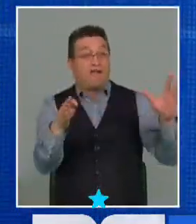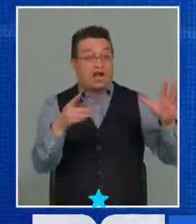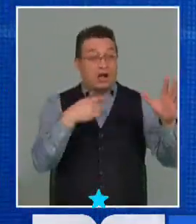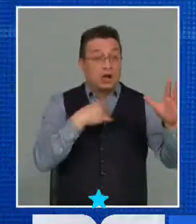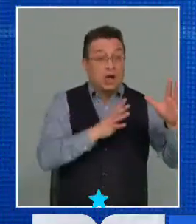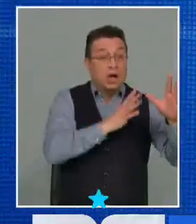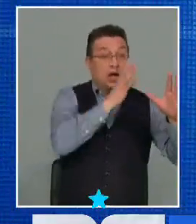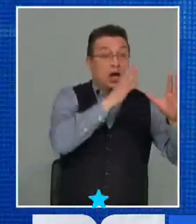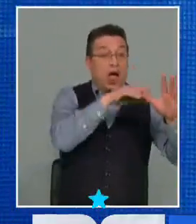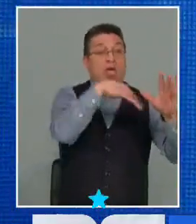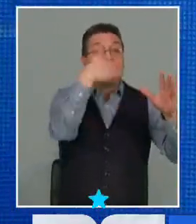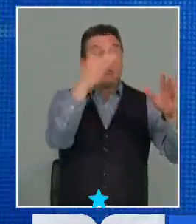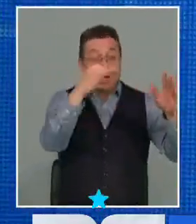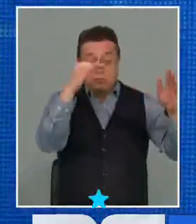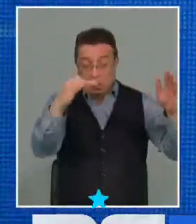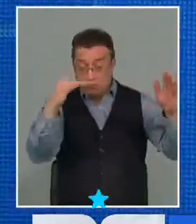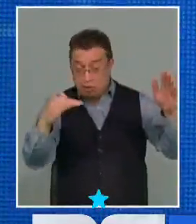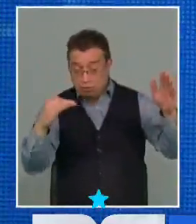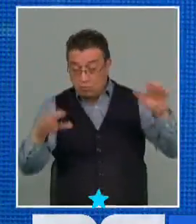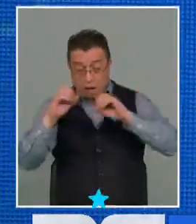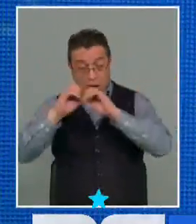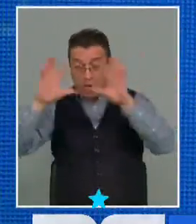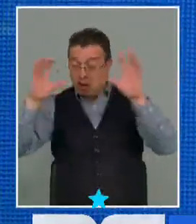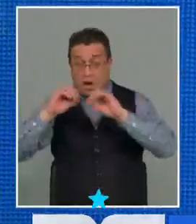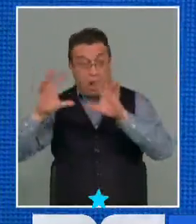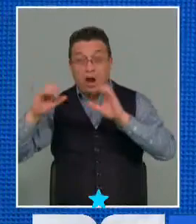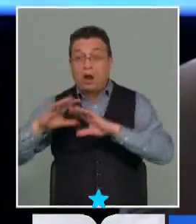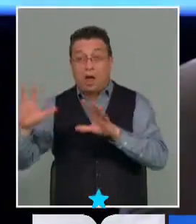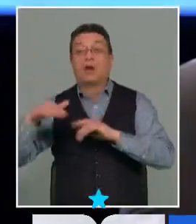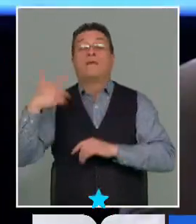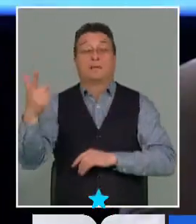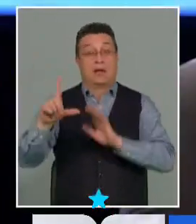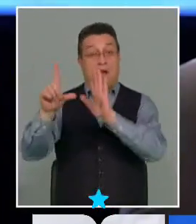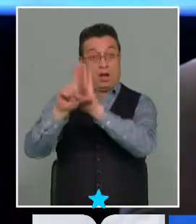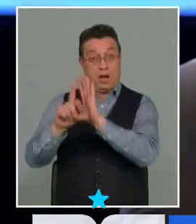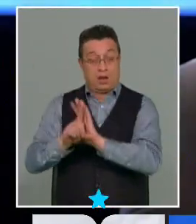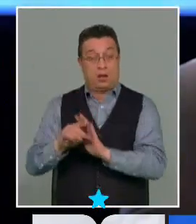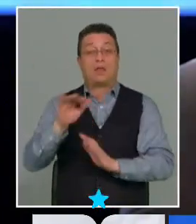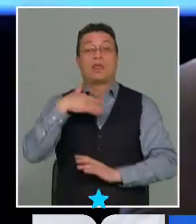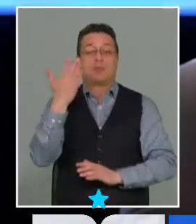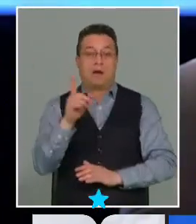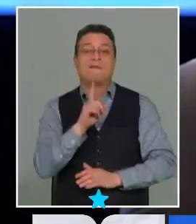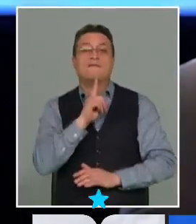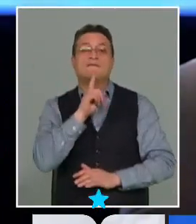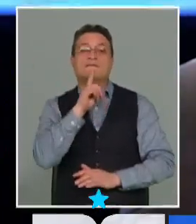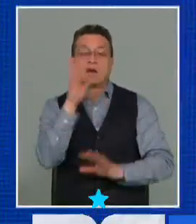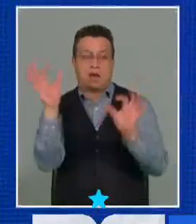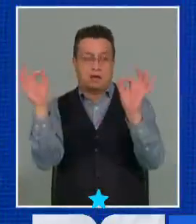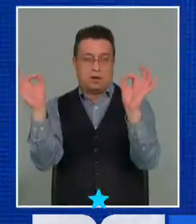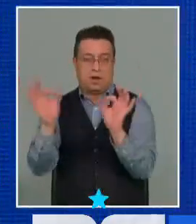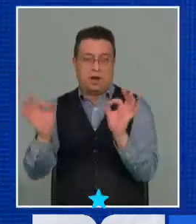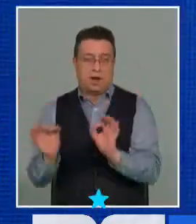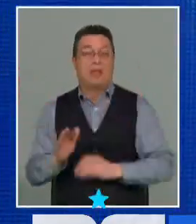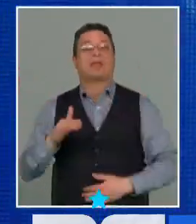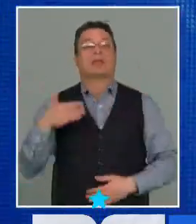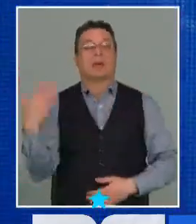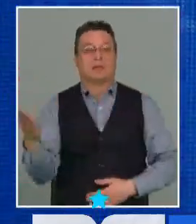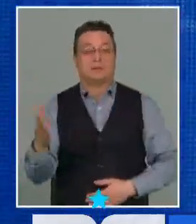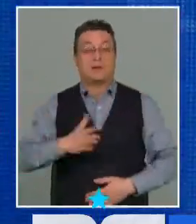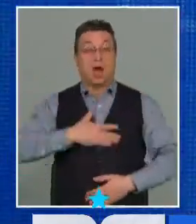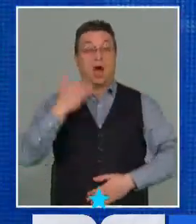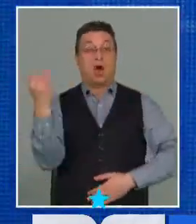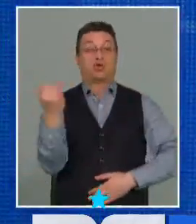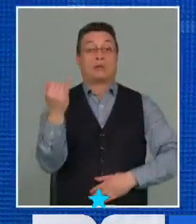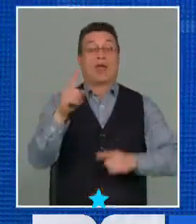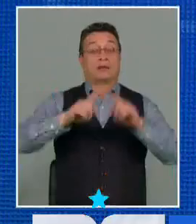también está delineada en el texto constitucional, claro, y será el legislador el que termine afinando cada uno de sus elementos. Por ejemplo, la autonomía